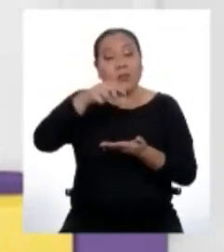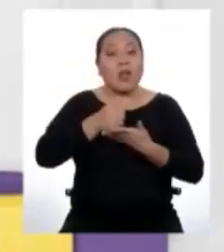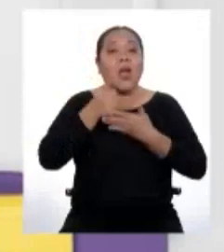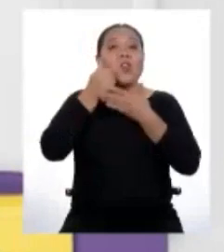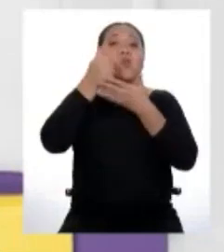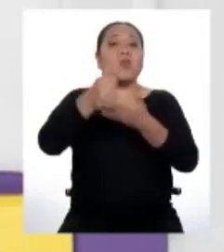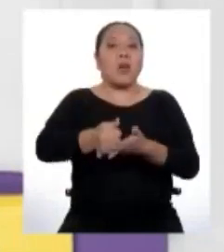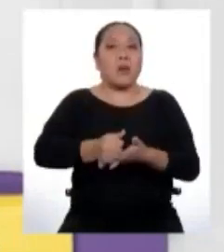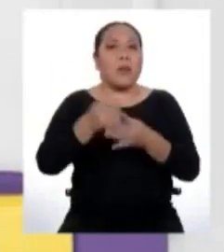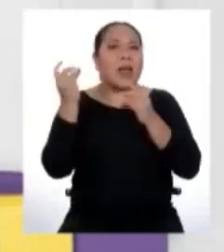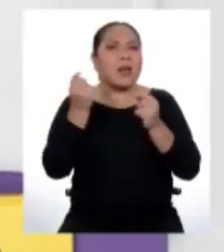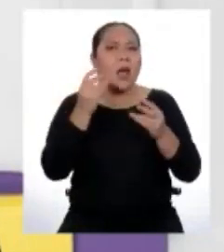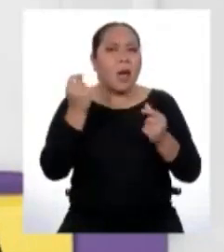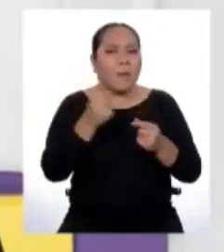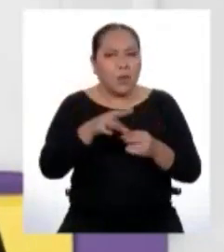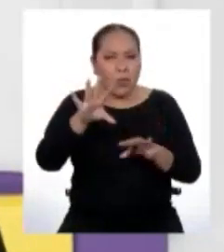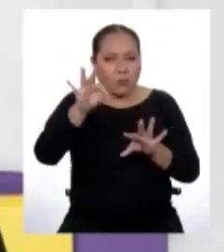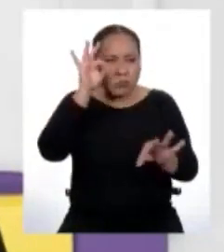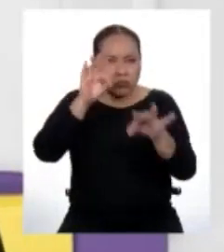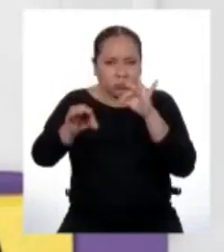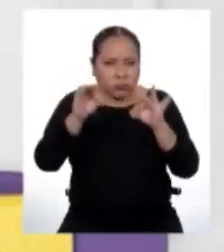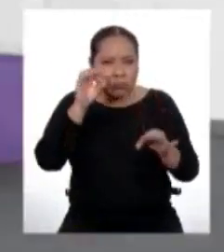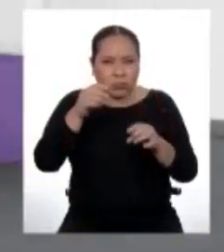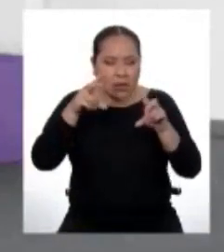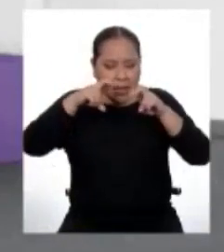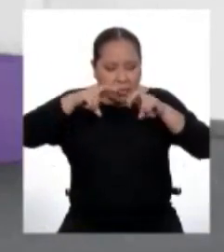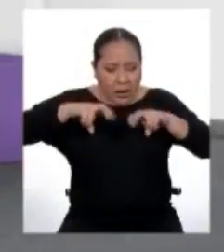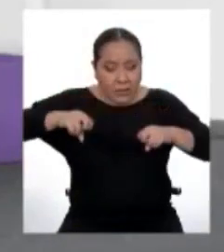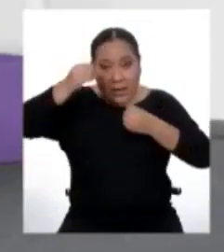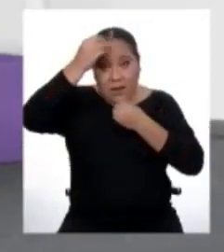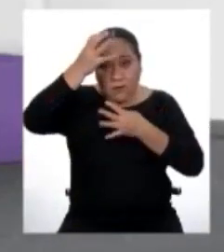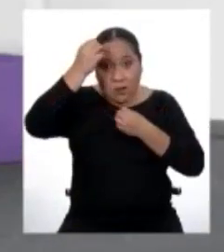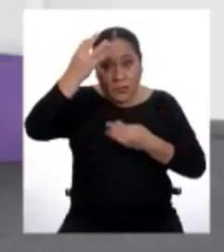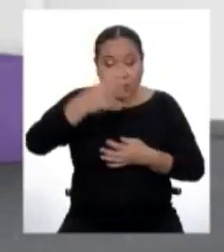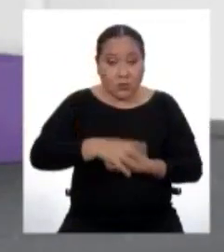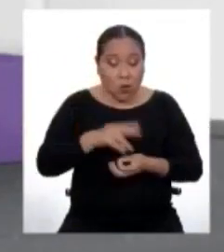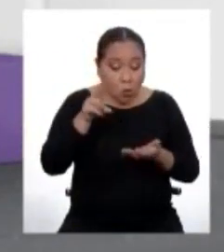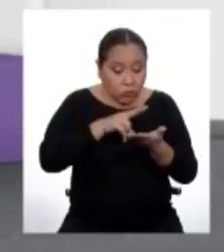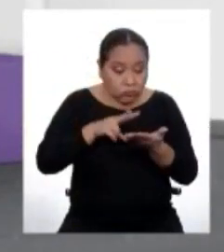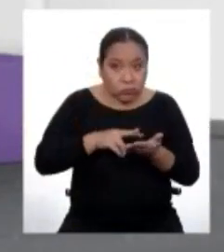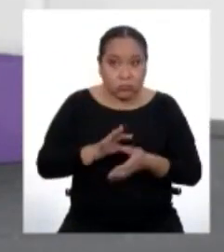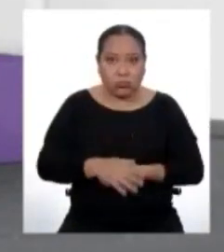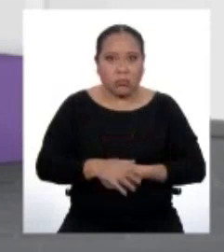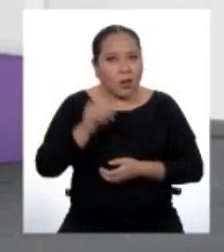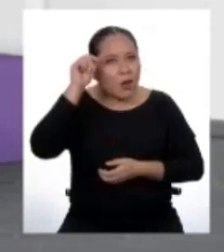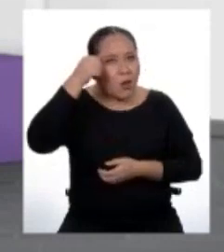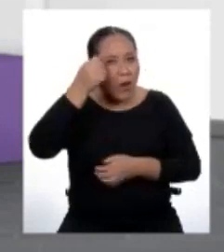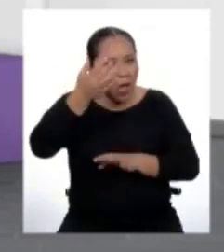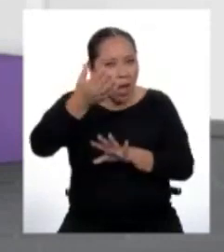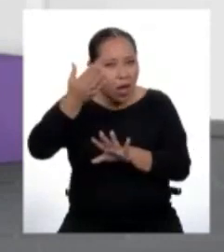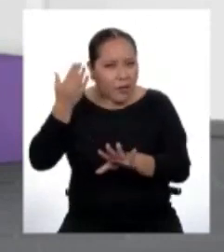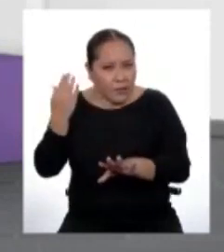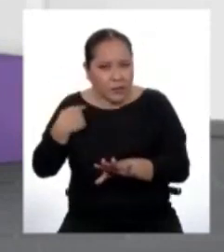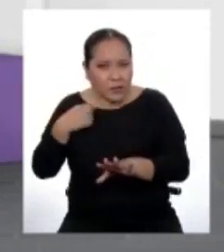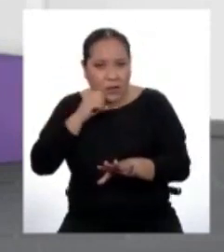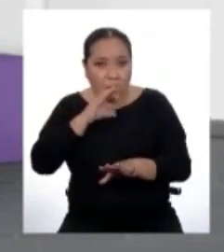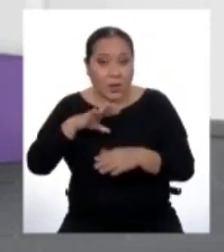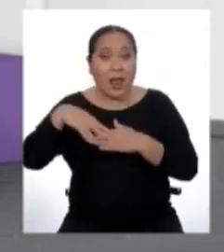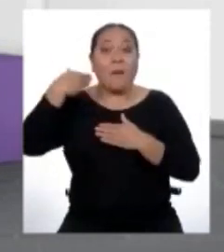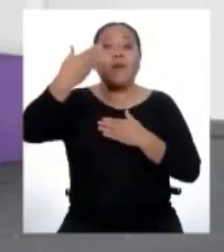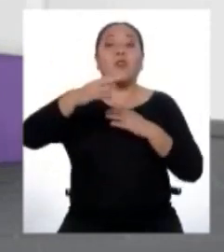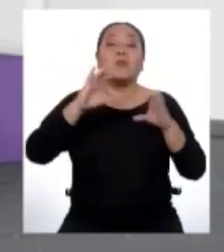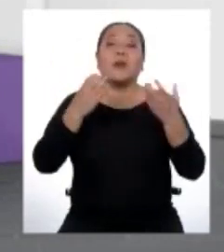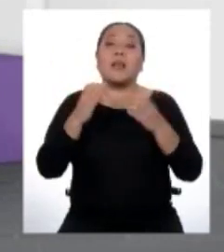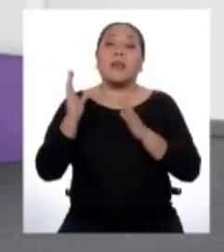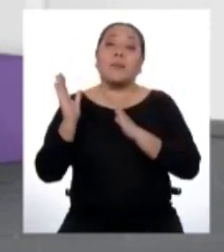más ágiles al momento de leer y analizar la información. Y... ¿Se acuerdan que al inicio mencionamos que en la siguiente clase